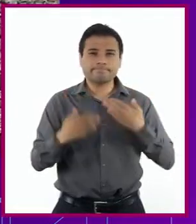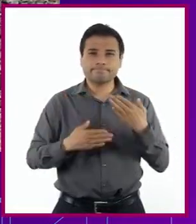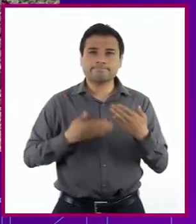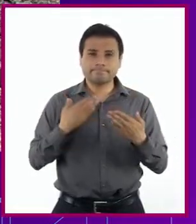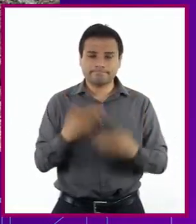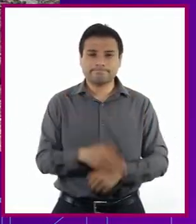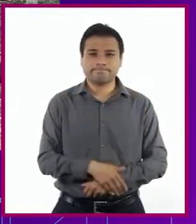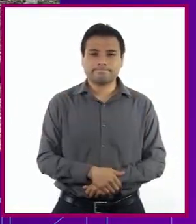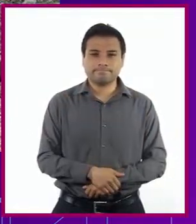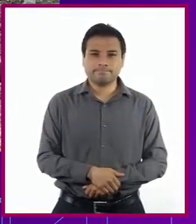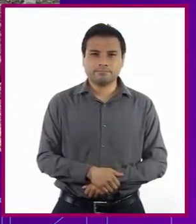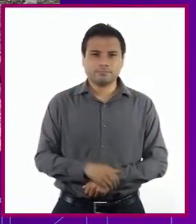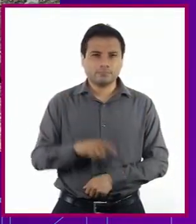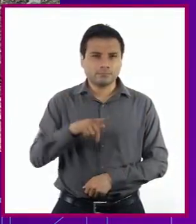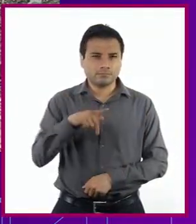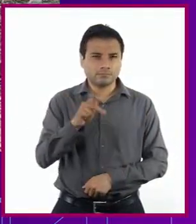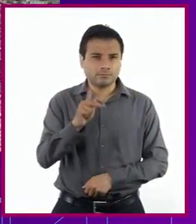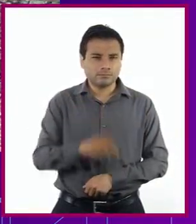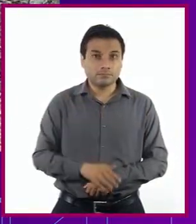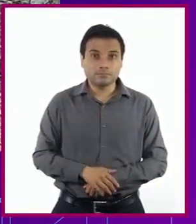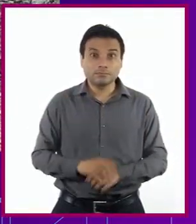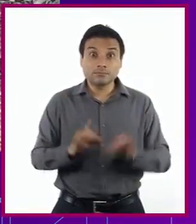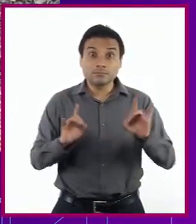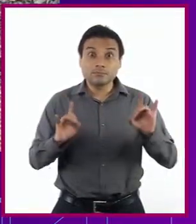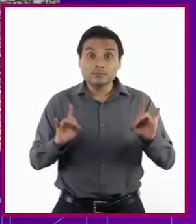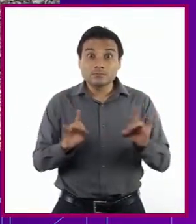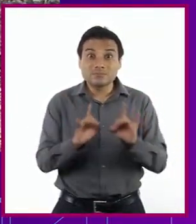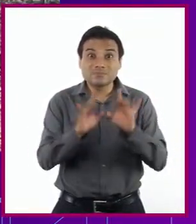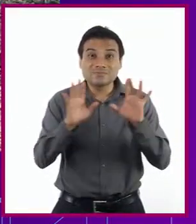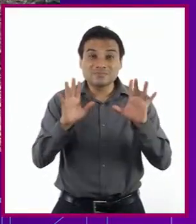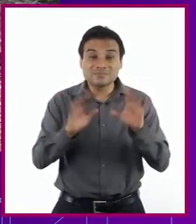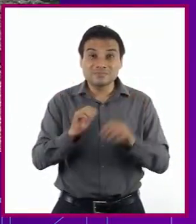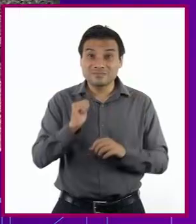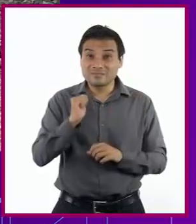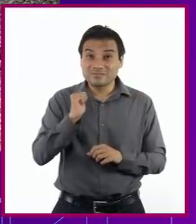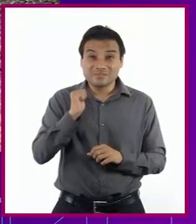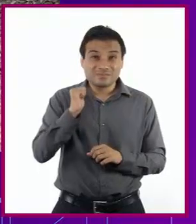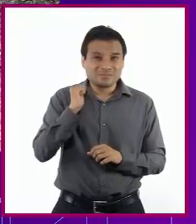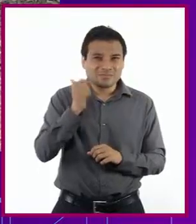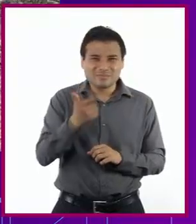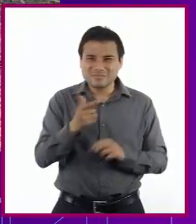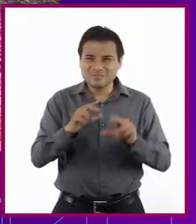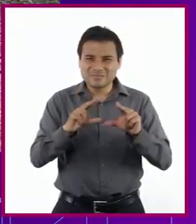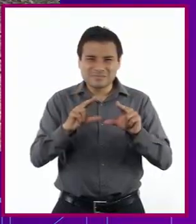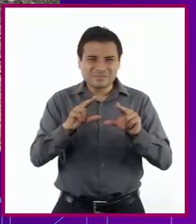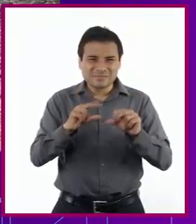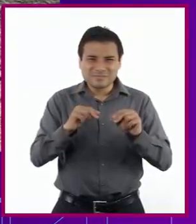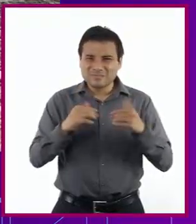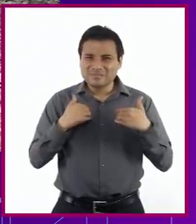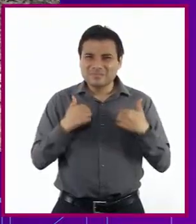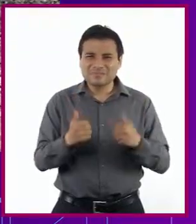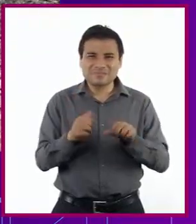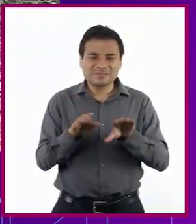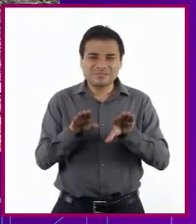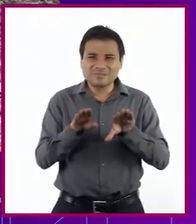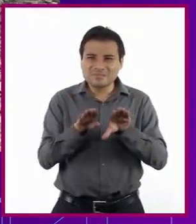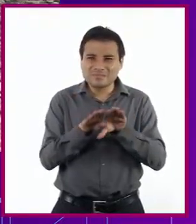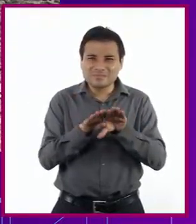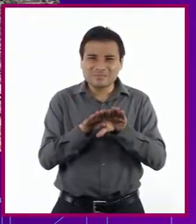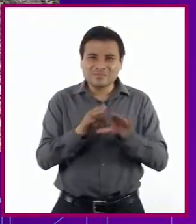Pazos. Pero… De pronto… Algo que no pueden entender… Los lastima… Los